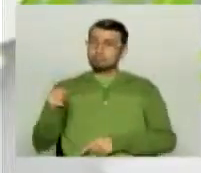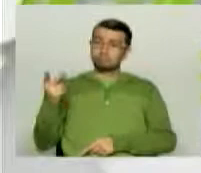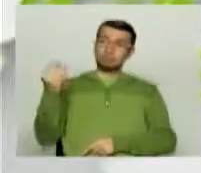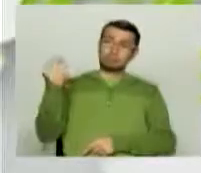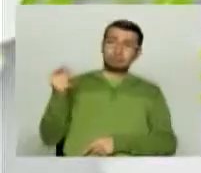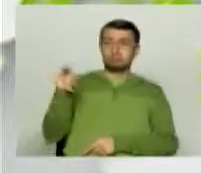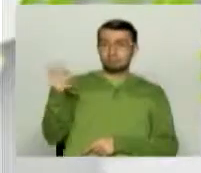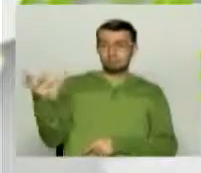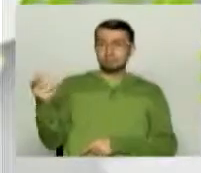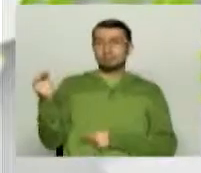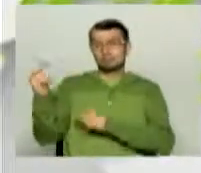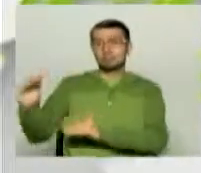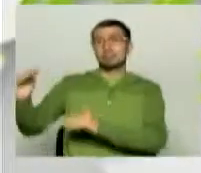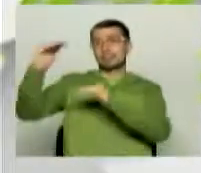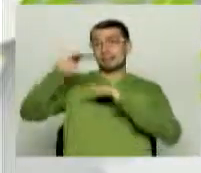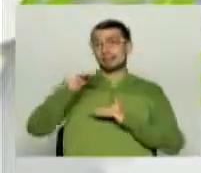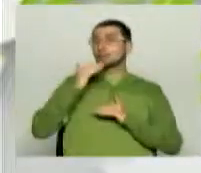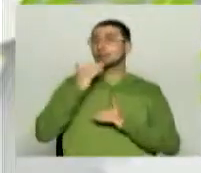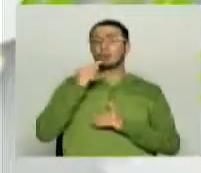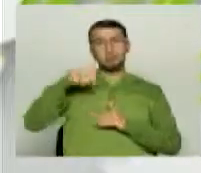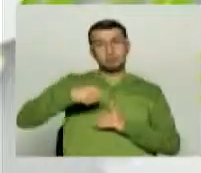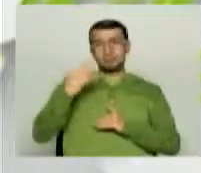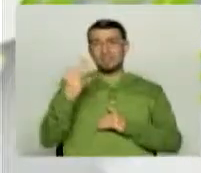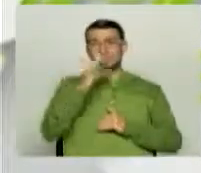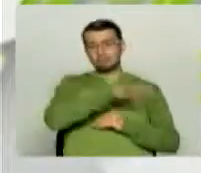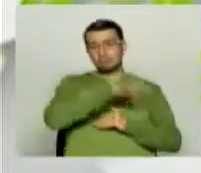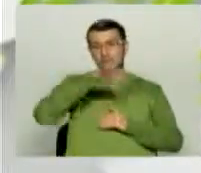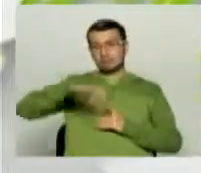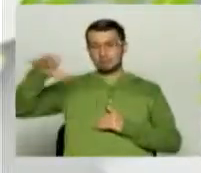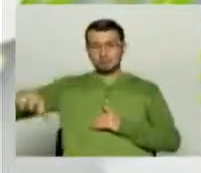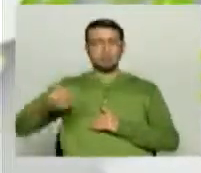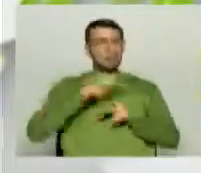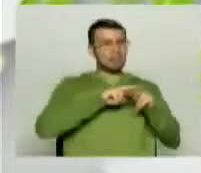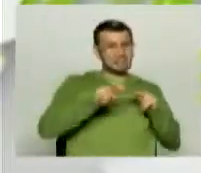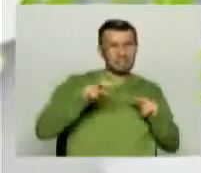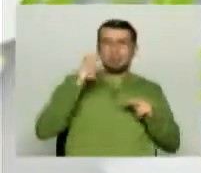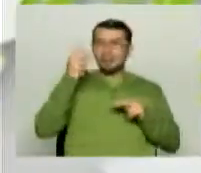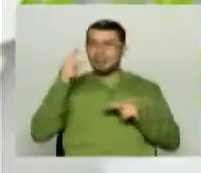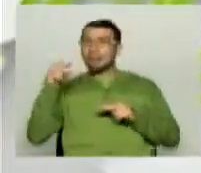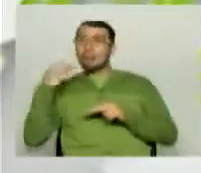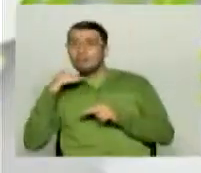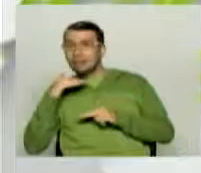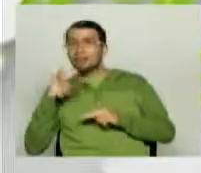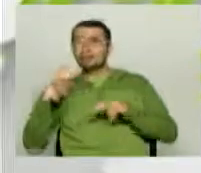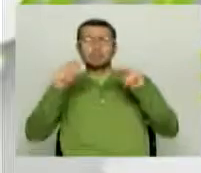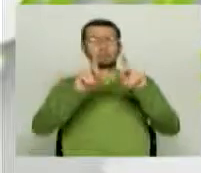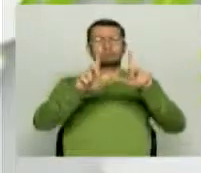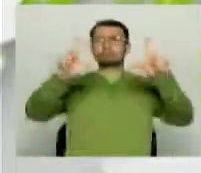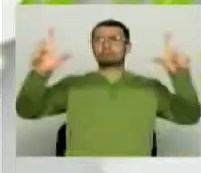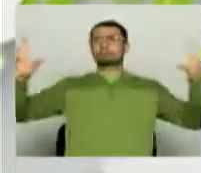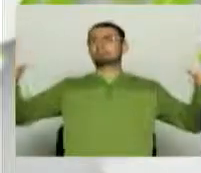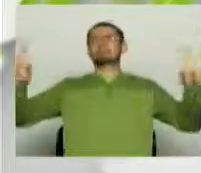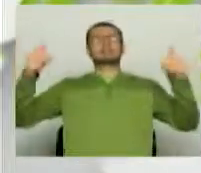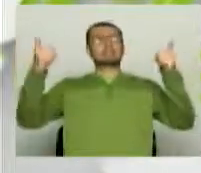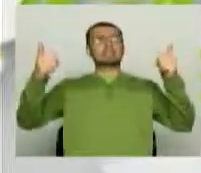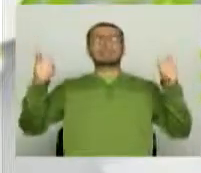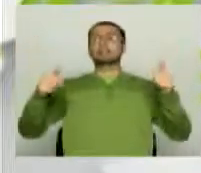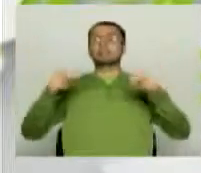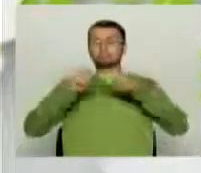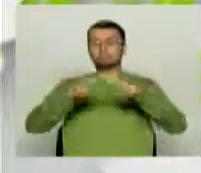pues adecuaron en las tres ciudades salas especiales de televisión con pantallas de muy buenas dimensiones,